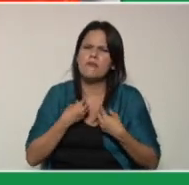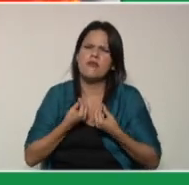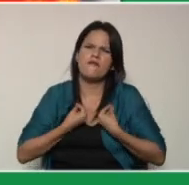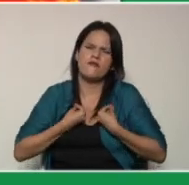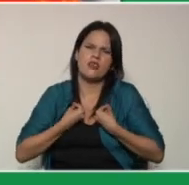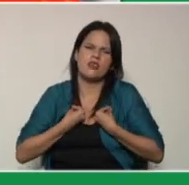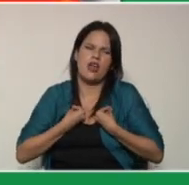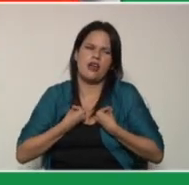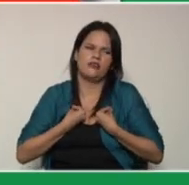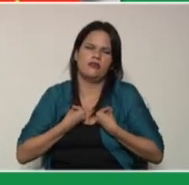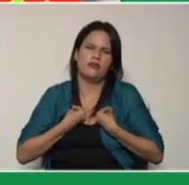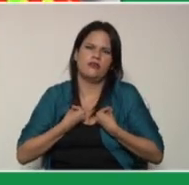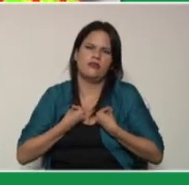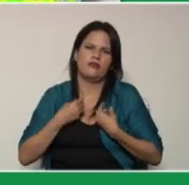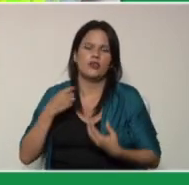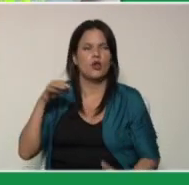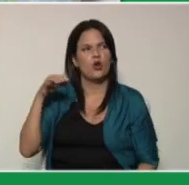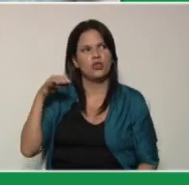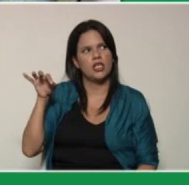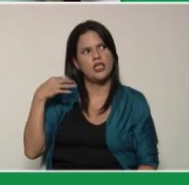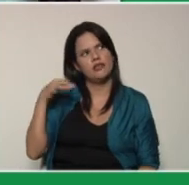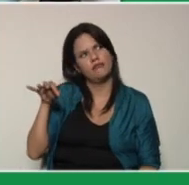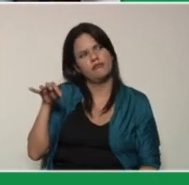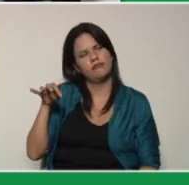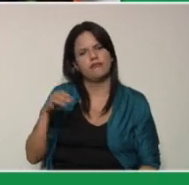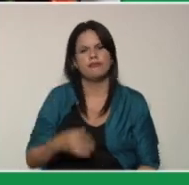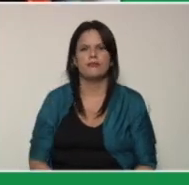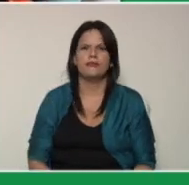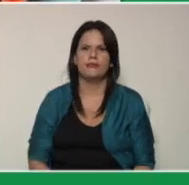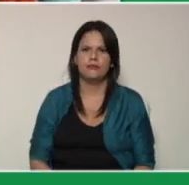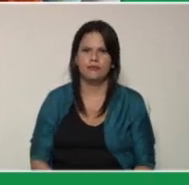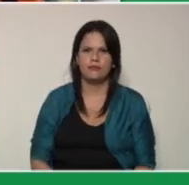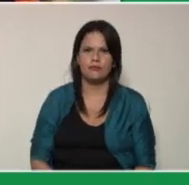tilín-tolón, al tolón-tilín.